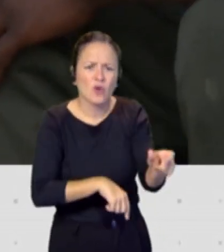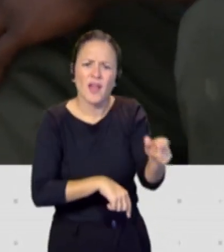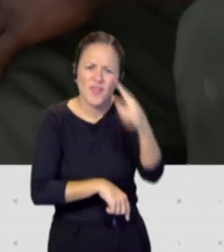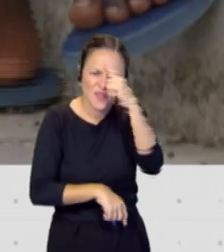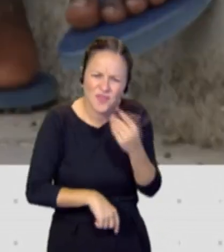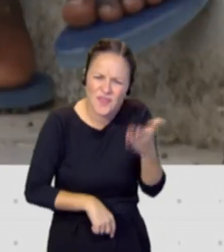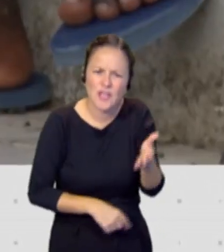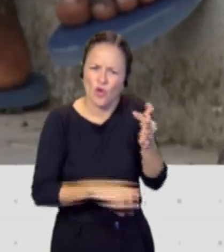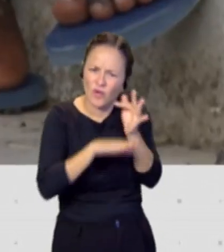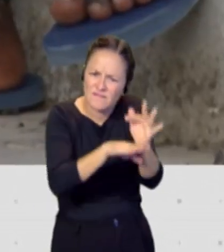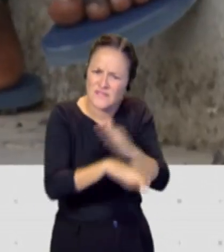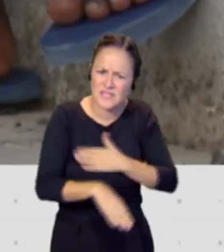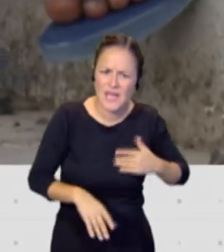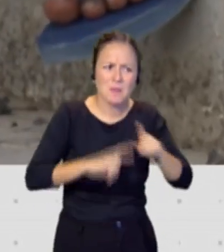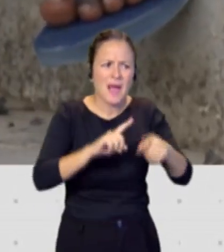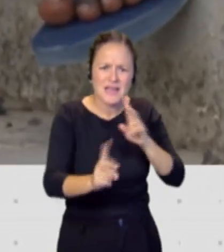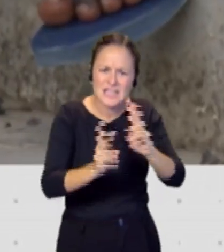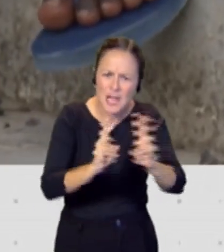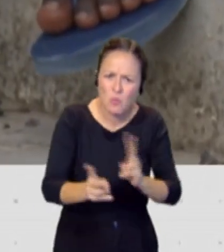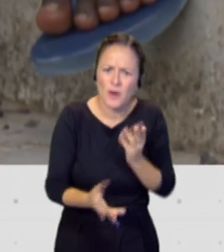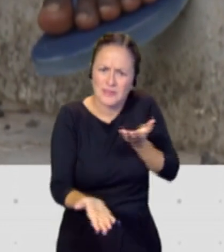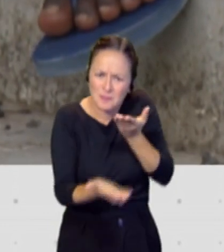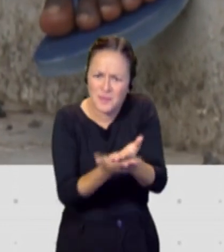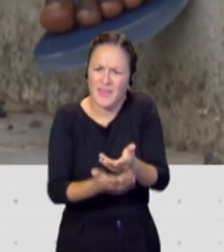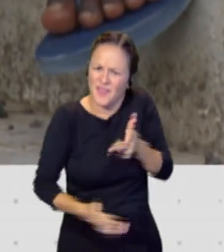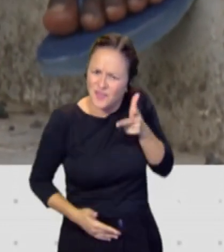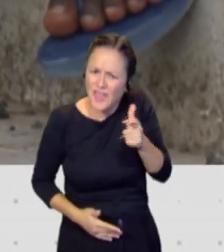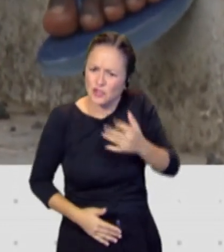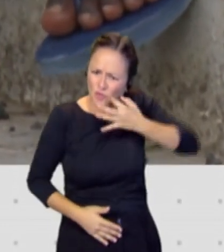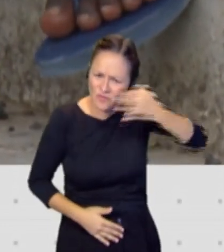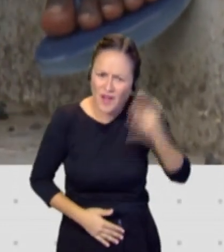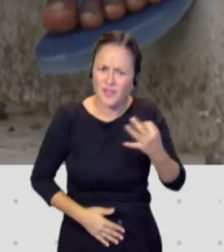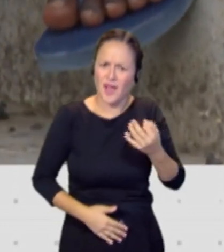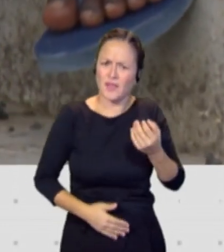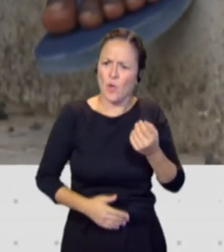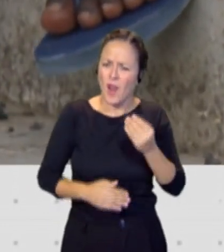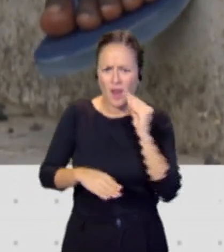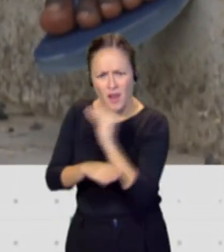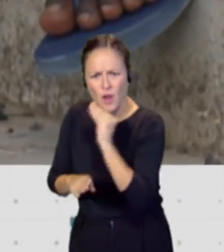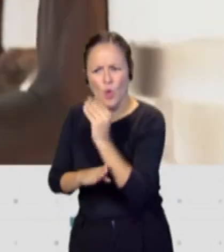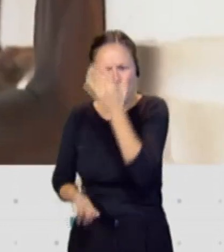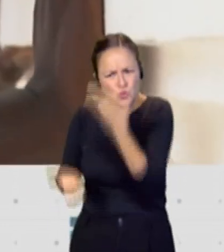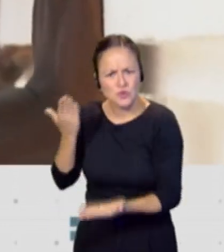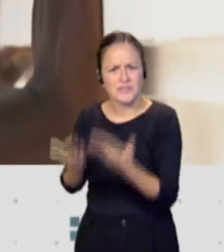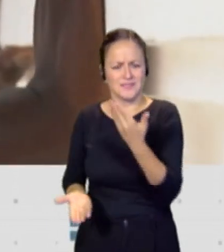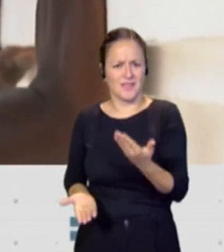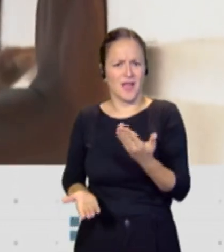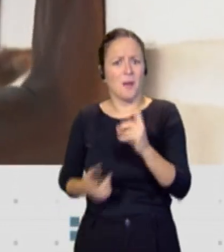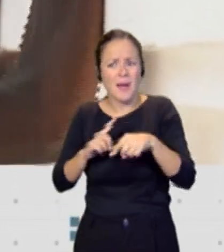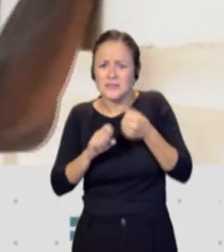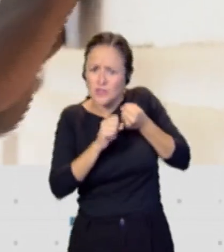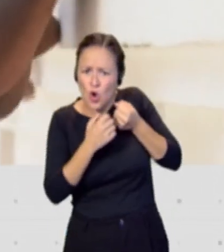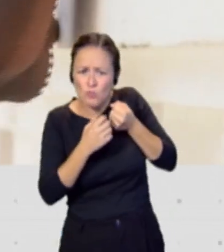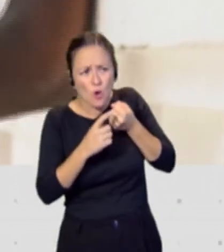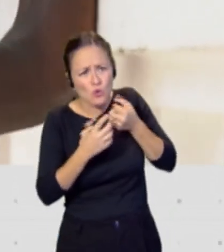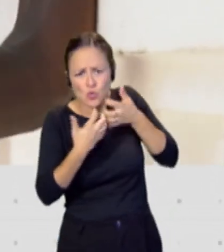seres queridos, que quiere respuestas, que tienen derecho a la verdad, a la reparación, a la justicia, y que están peleando por la no repetición. Estamos